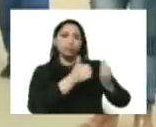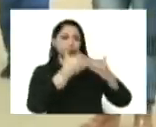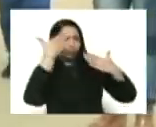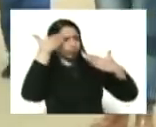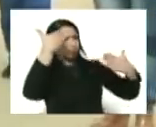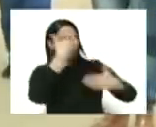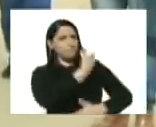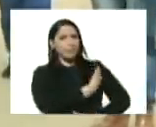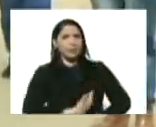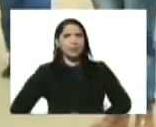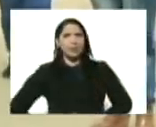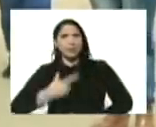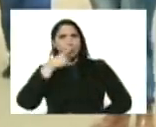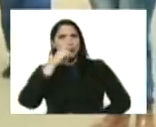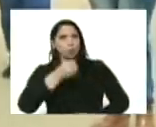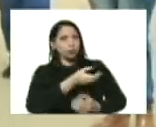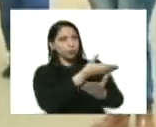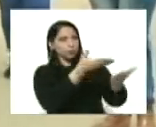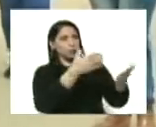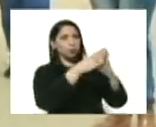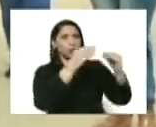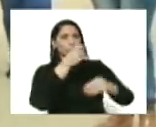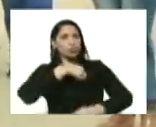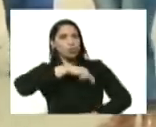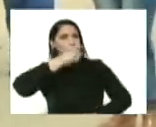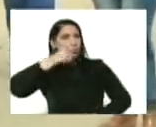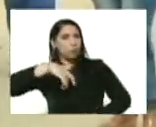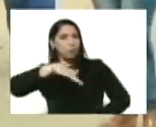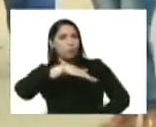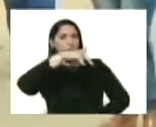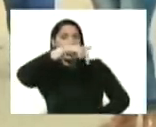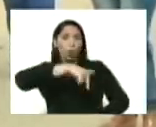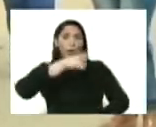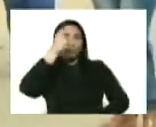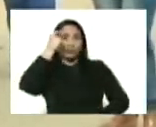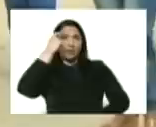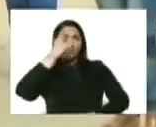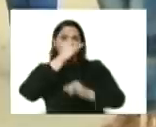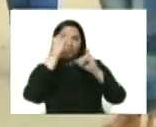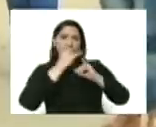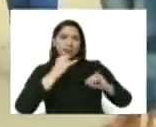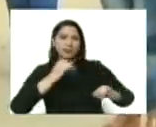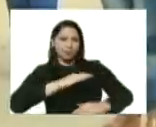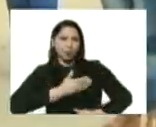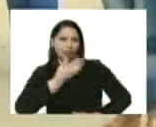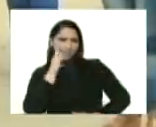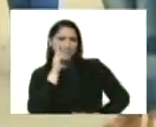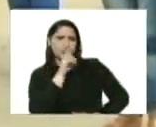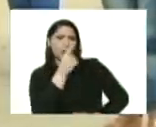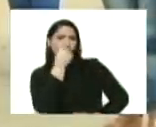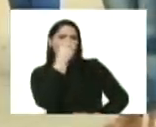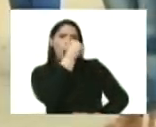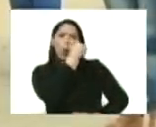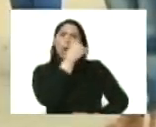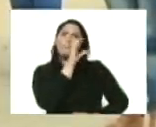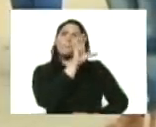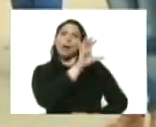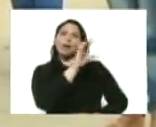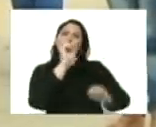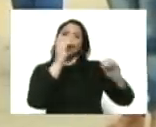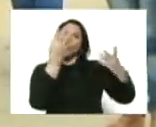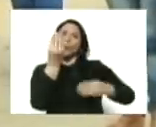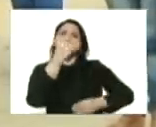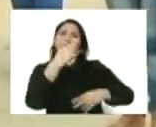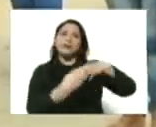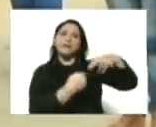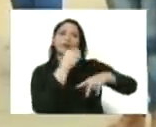presidente Nicolás Maduro, a usted y a todo nuestro pueblo. El día de hoy felices de poder visibilizar a los ojos de la nación un logro más de la